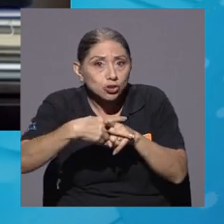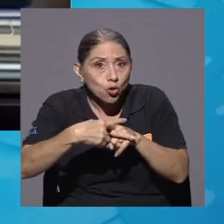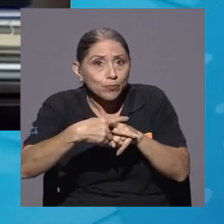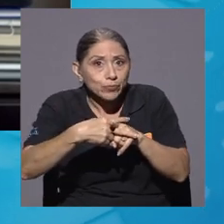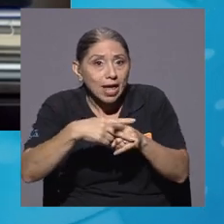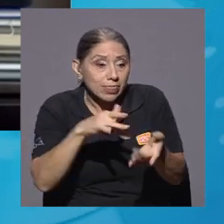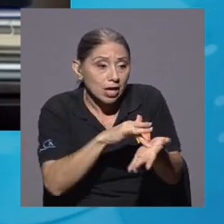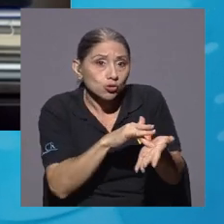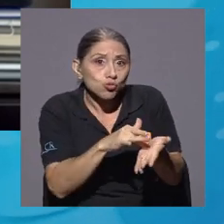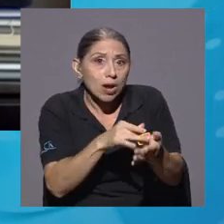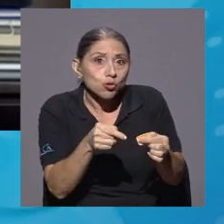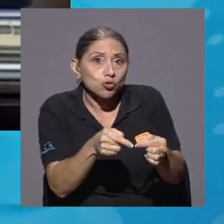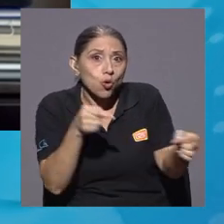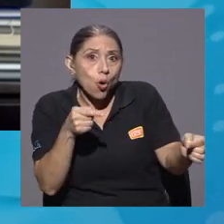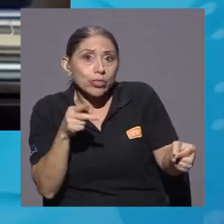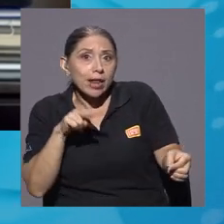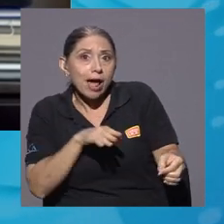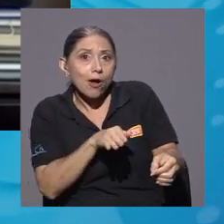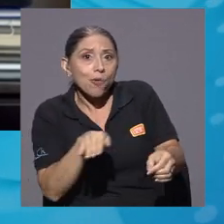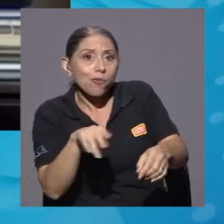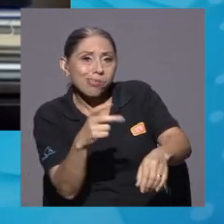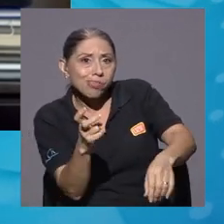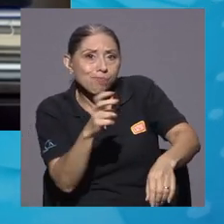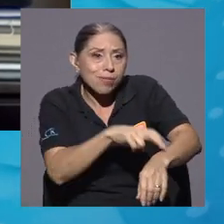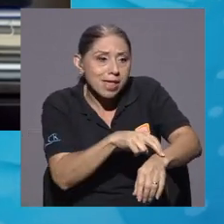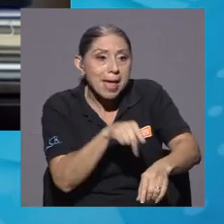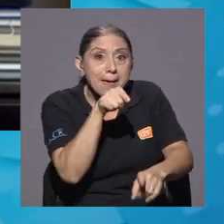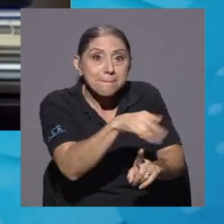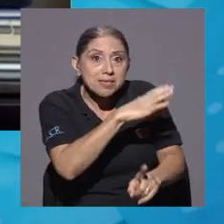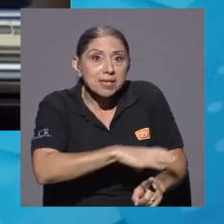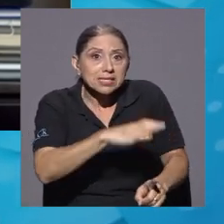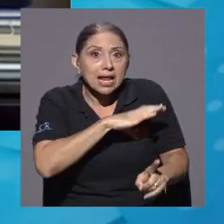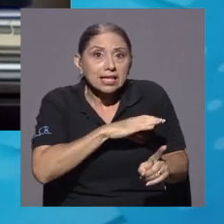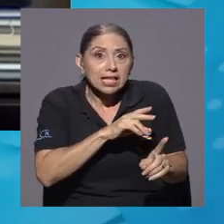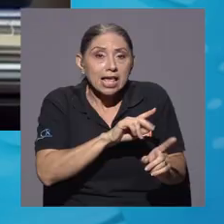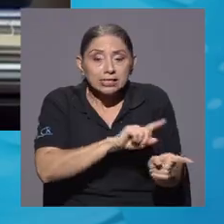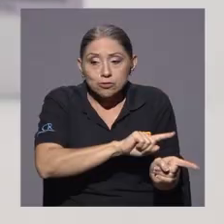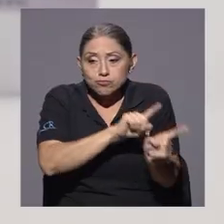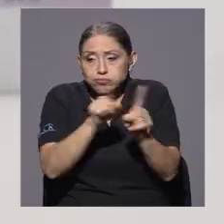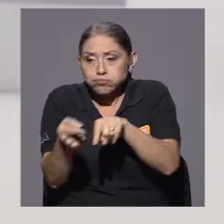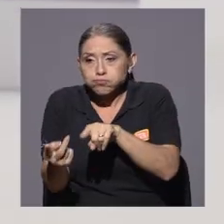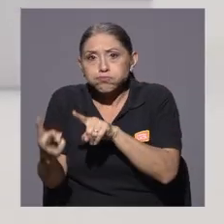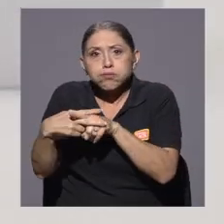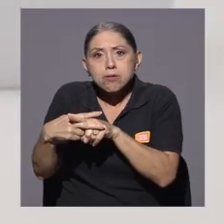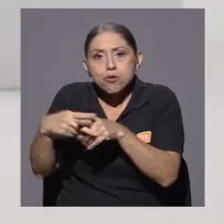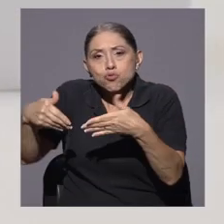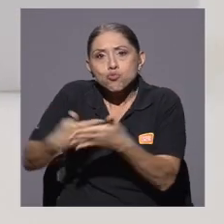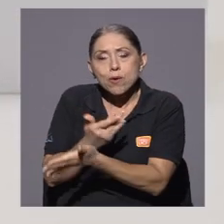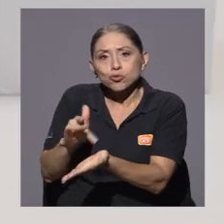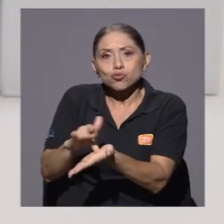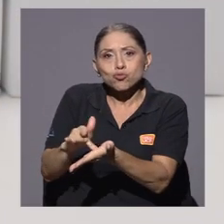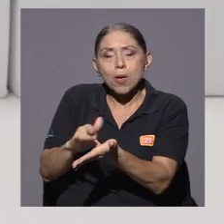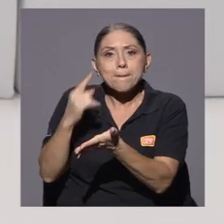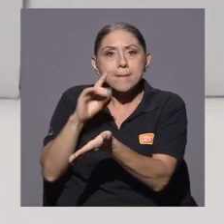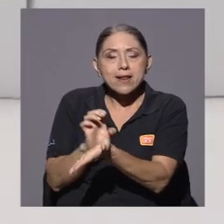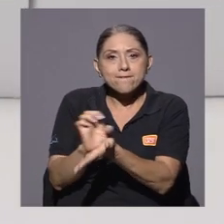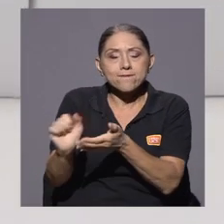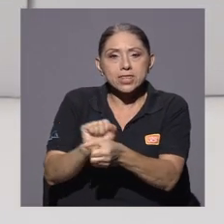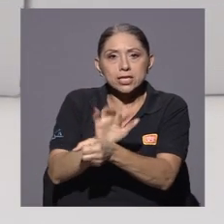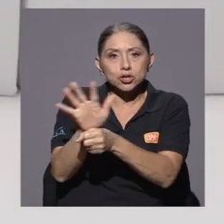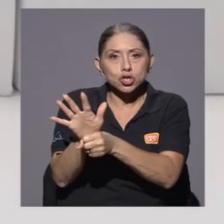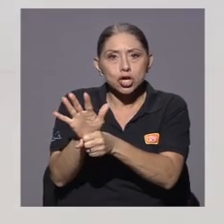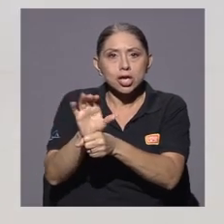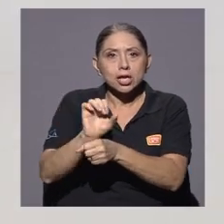antifídicos para usar esas mismas capacidades para desarrollar nuevos sueros anti SARS-CoV-2.